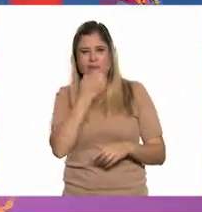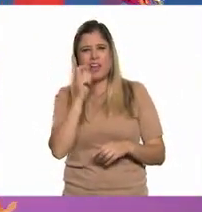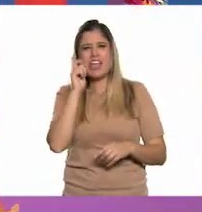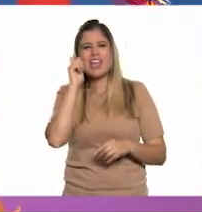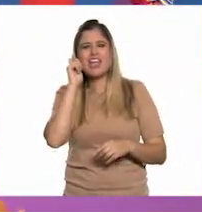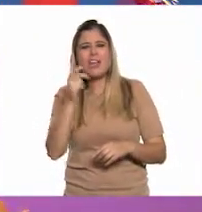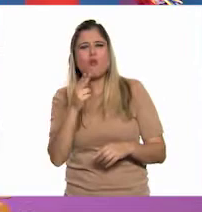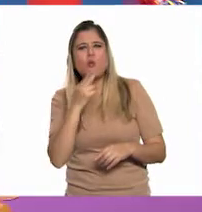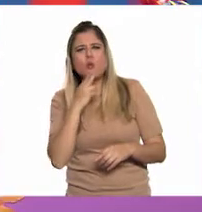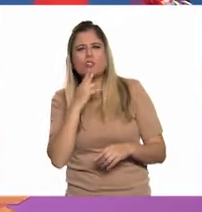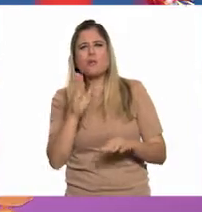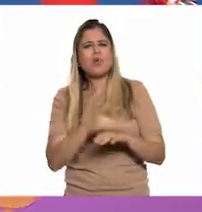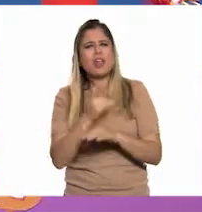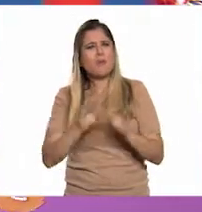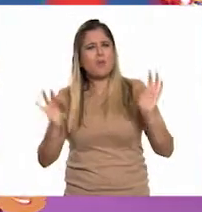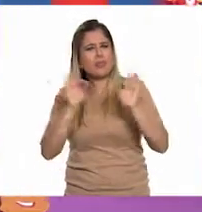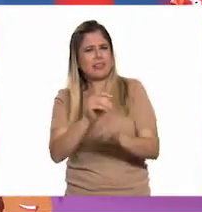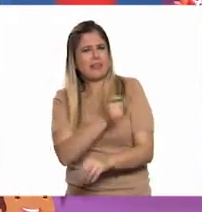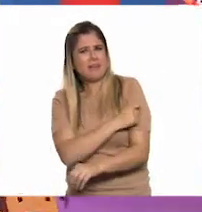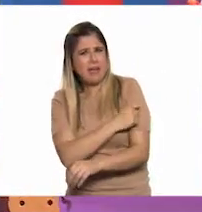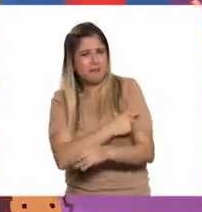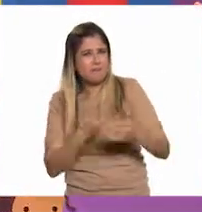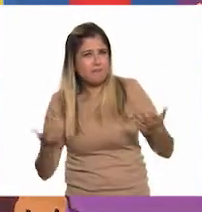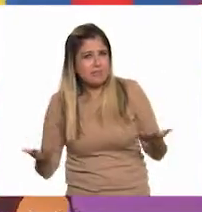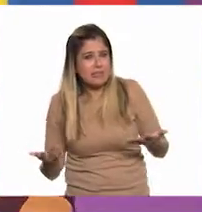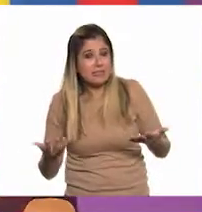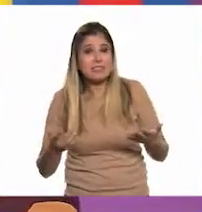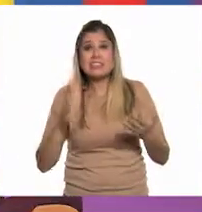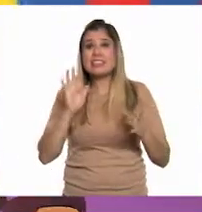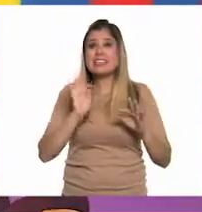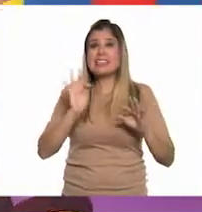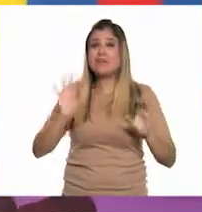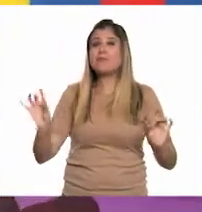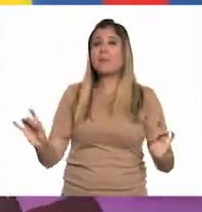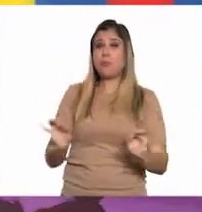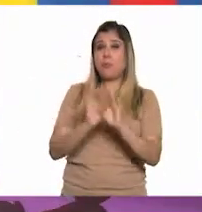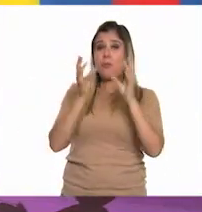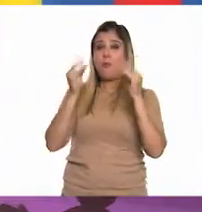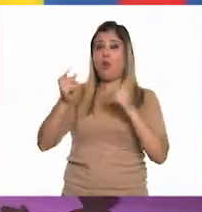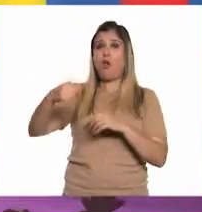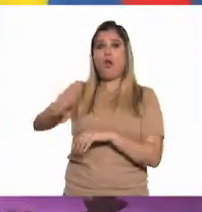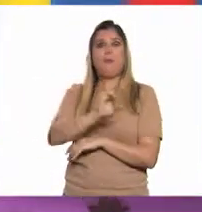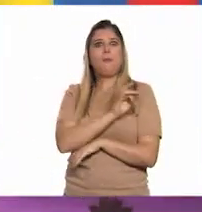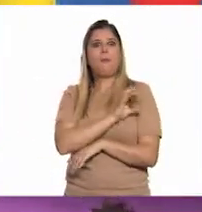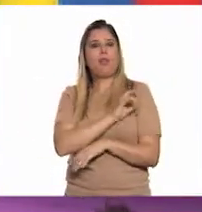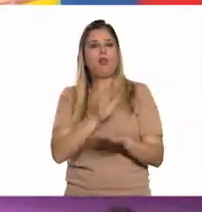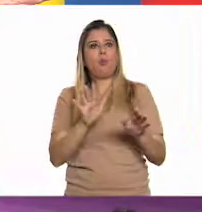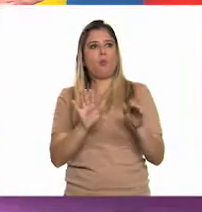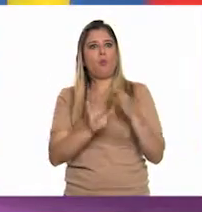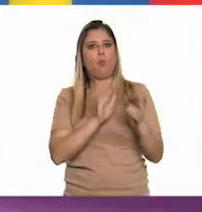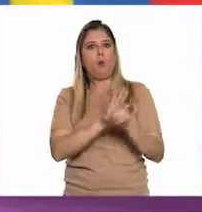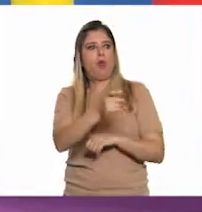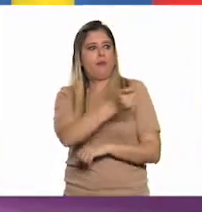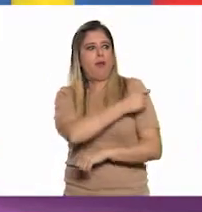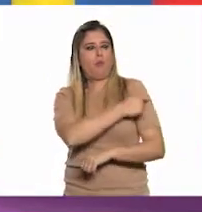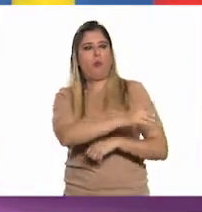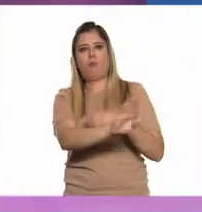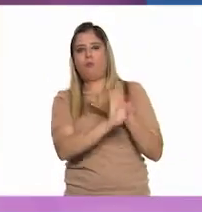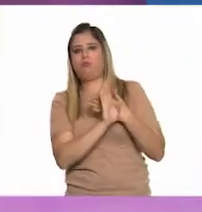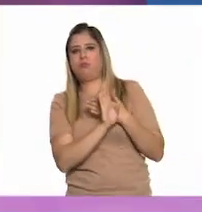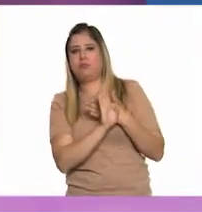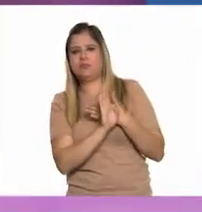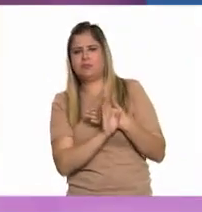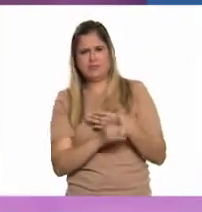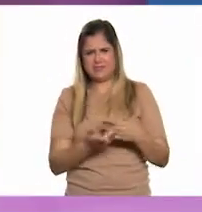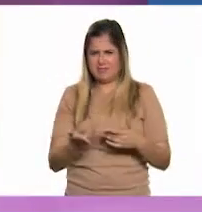funcionan y por qué son importantes. Es como si, de repente, muchos tuvieran miedo a las reacciones a las vacunas. Pero,